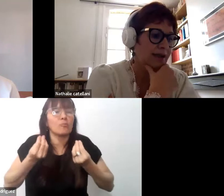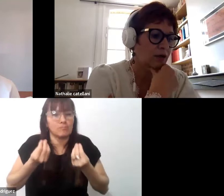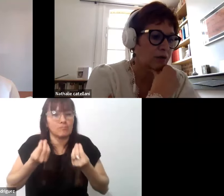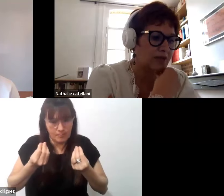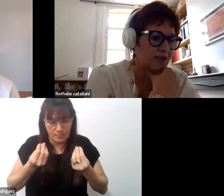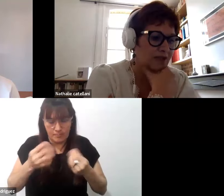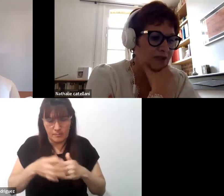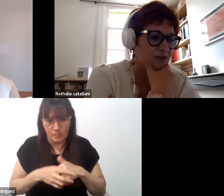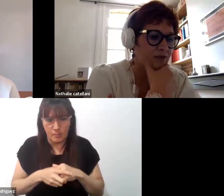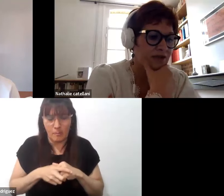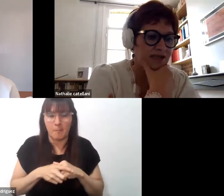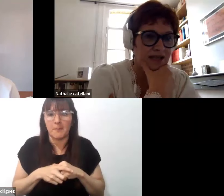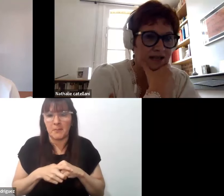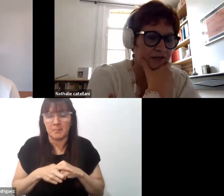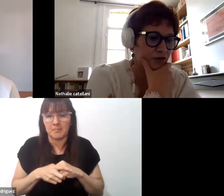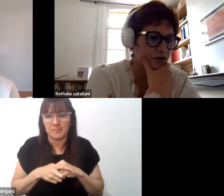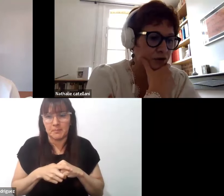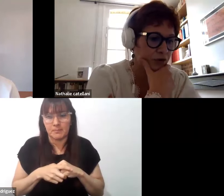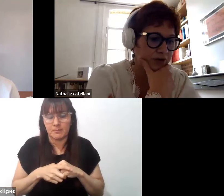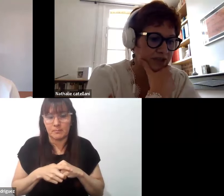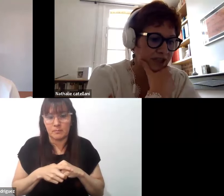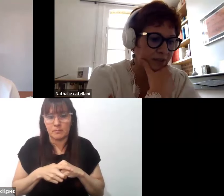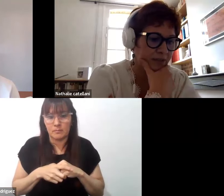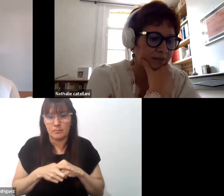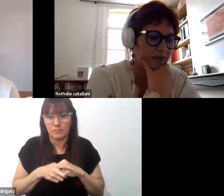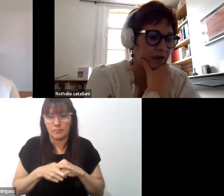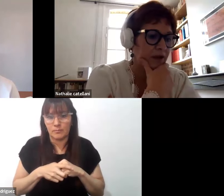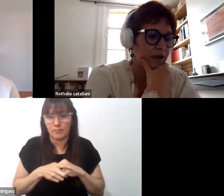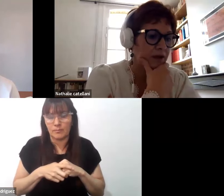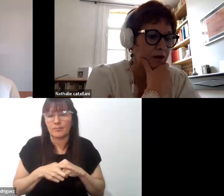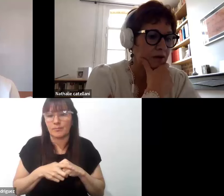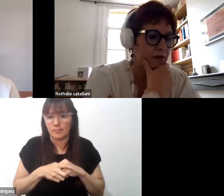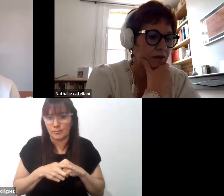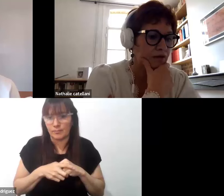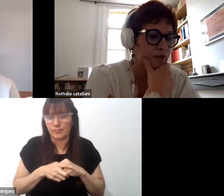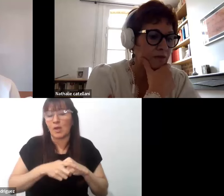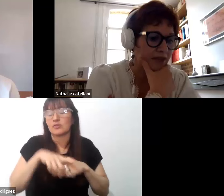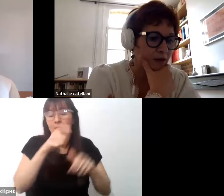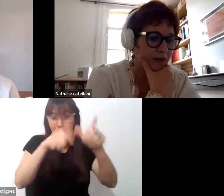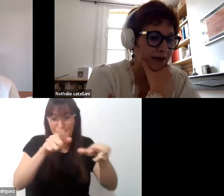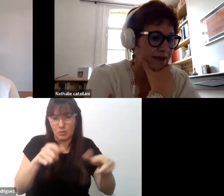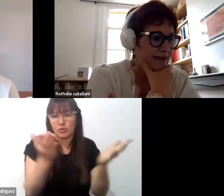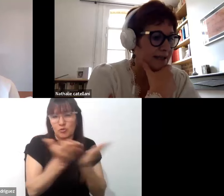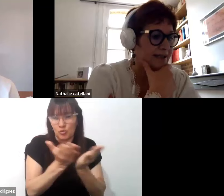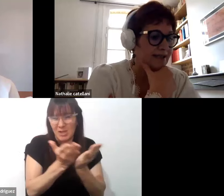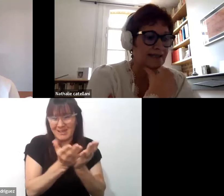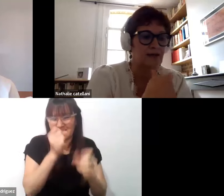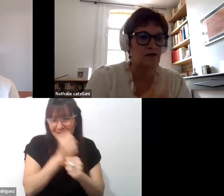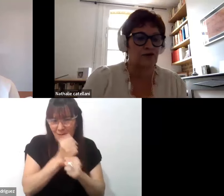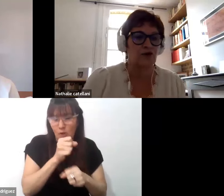un lado, de recoger las representaciones de los estudiantes sobre las